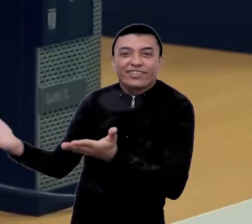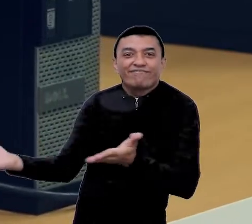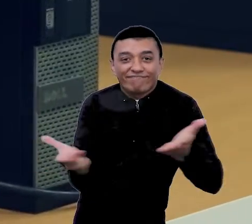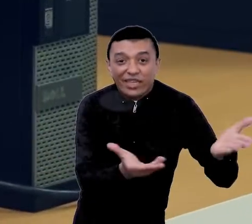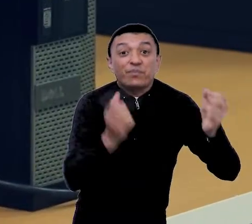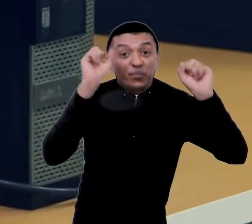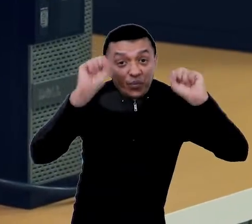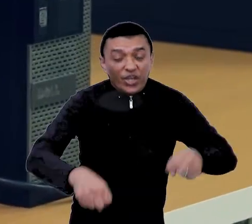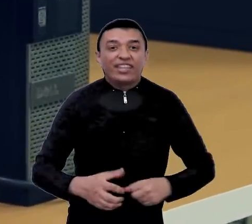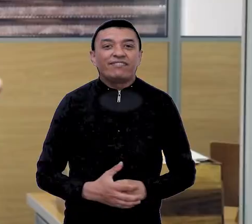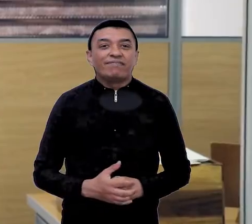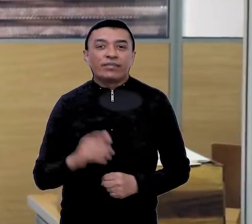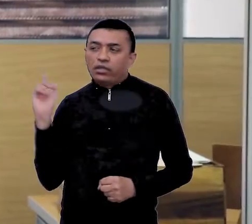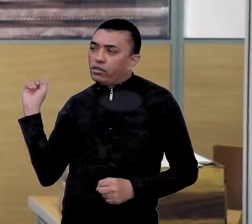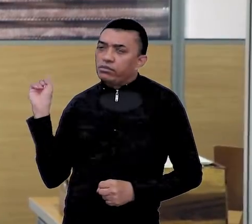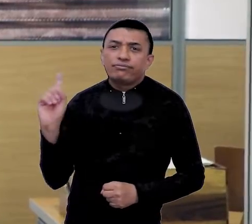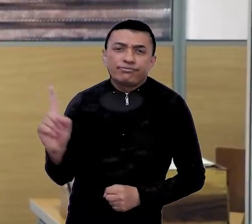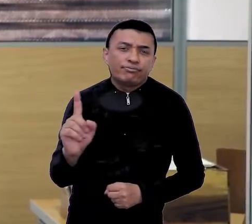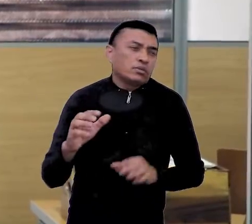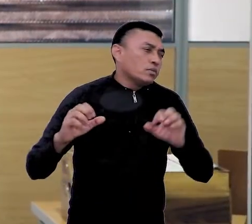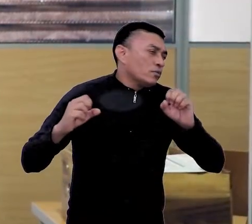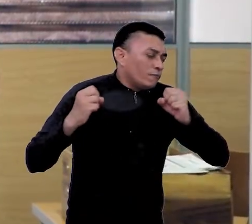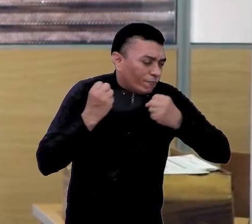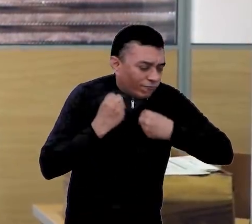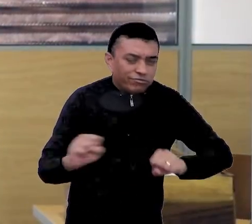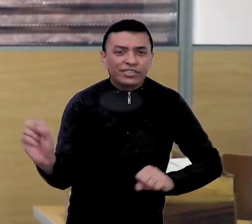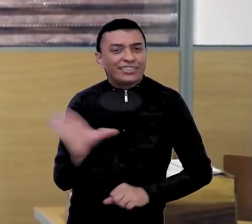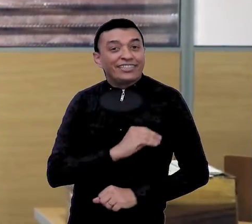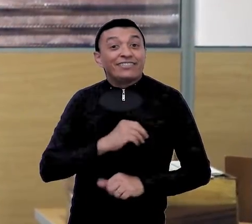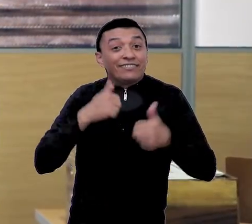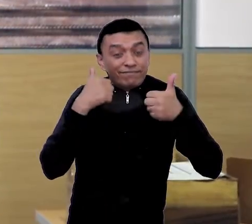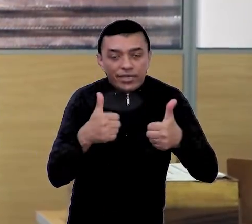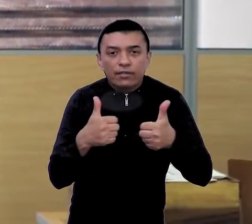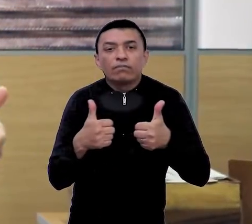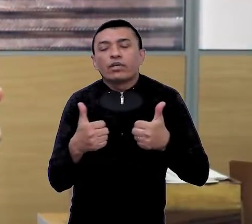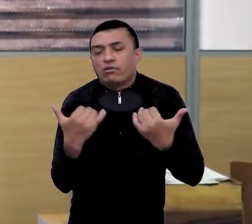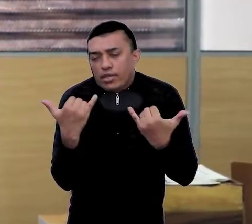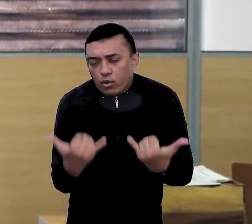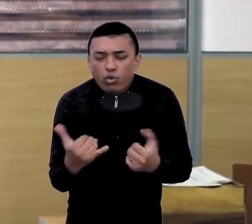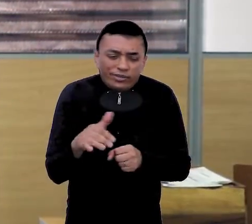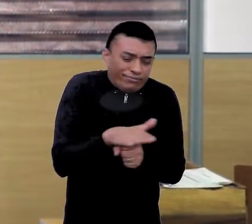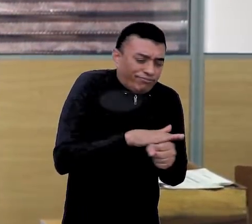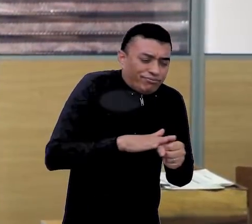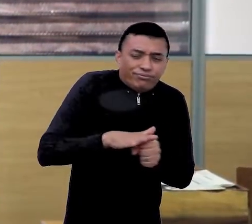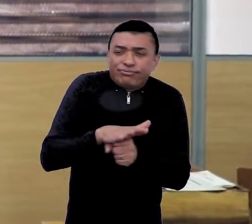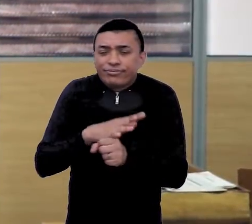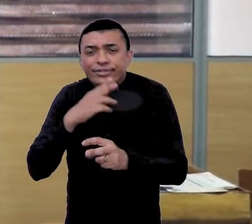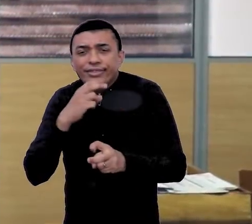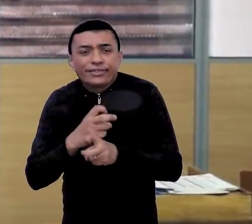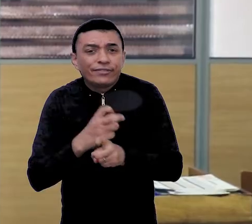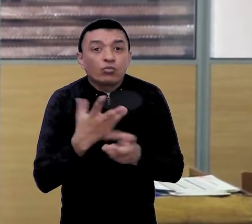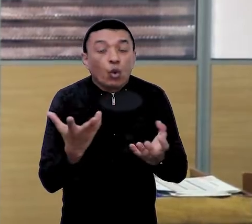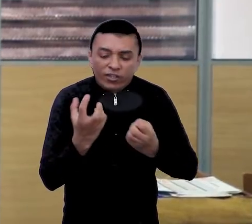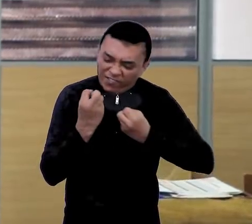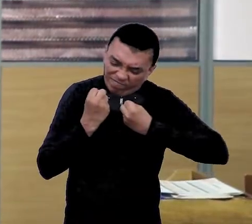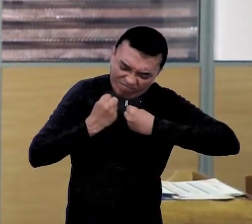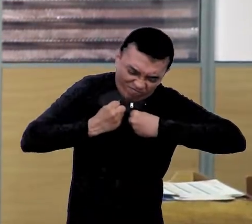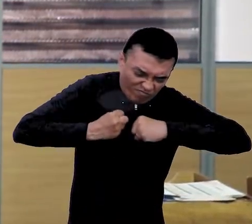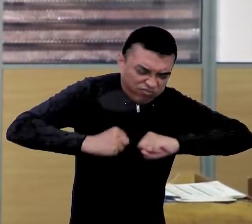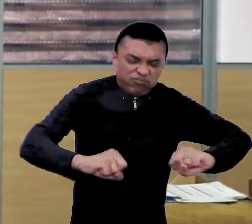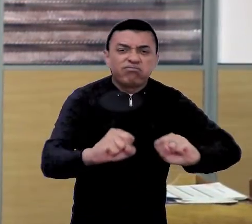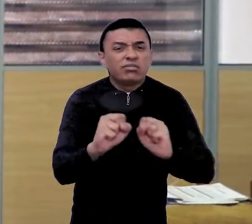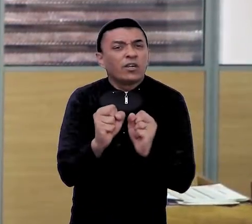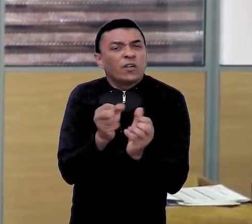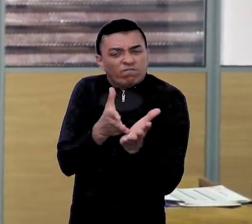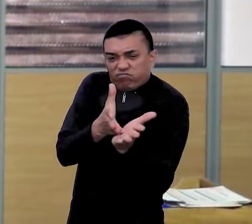Hemos recorrido un largo y fructífero camino, pero aún en estos tiempos tan difíciles que atravesamos, lucharemos con más fuerza para